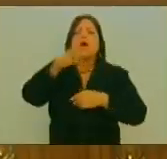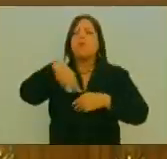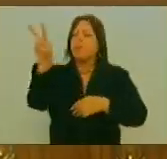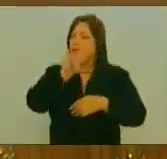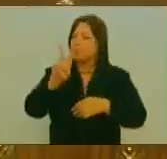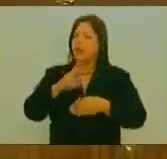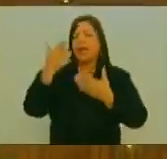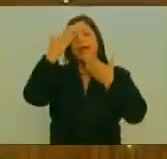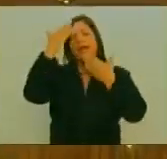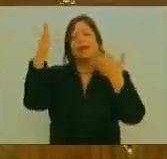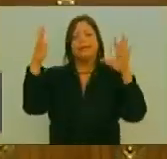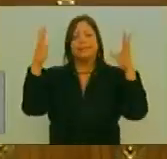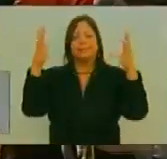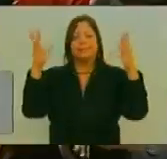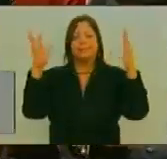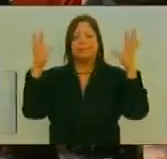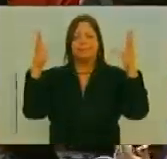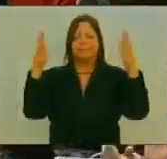Venezolano Muchas Gracias